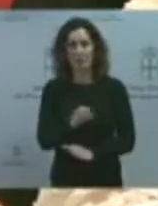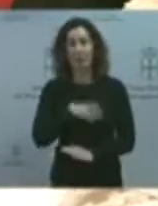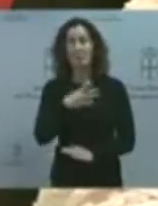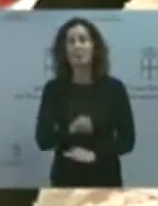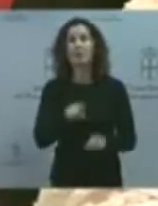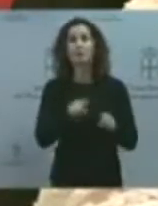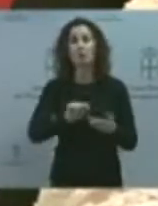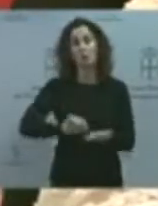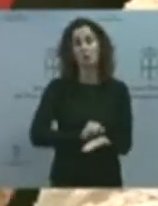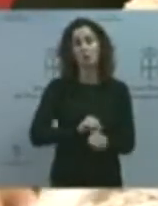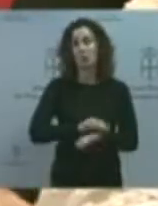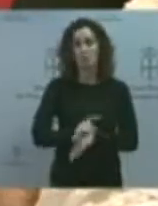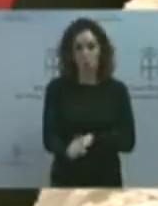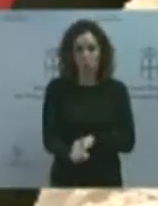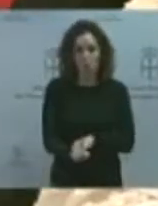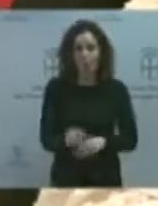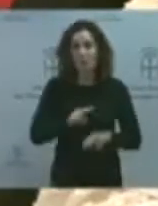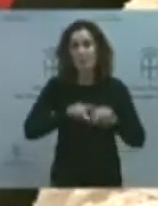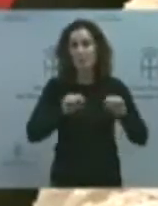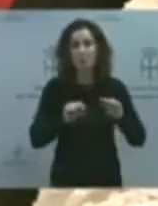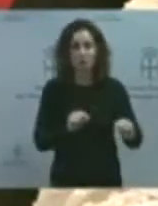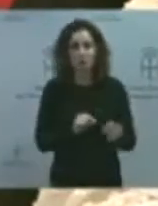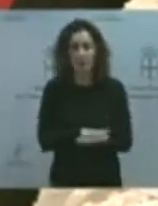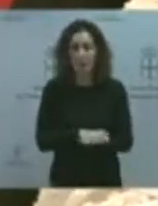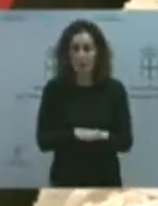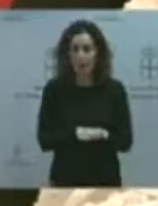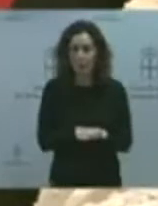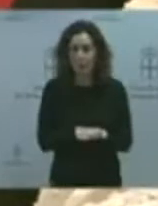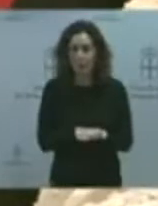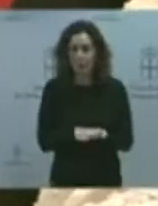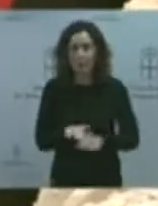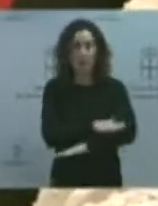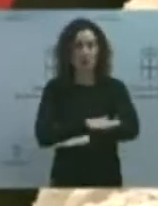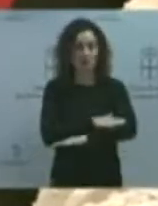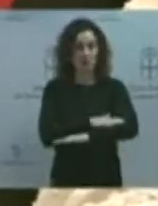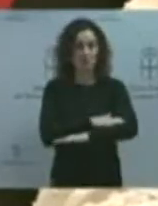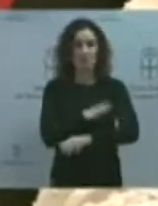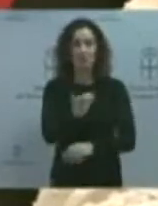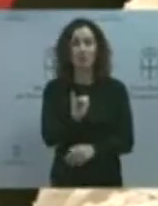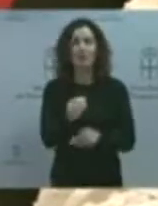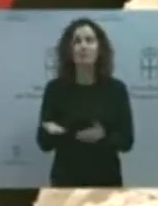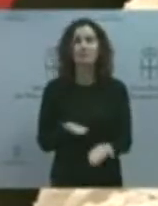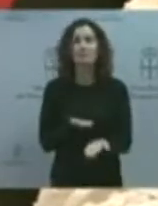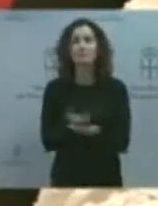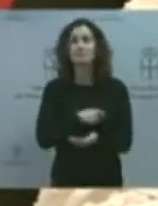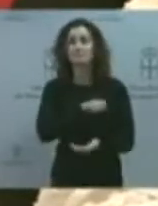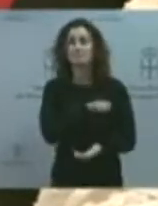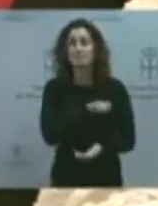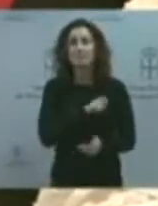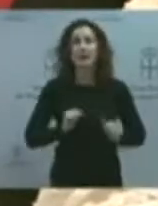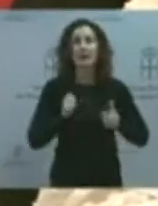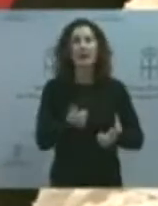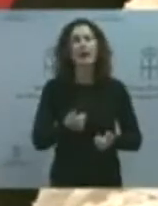Asturias. Y tenía que solicitar al Gobierno español iniciar las comprobaciones necesarias por los servicios jurídicos para